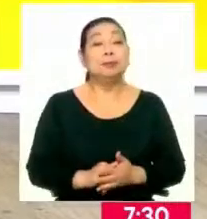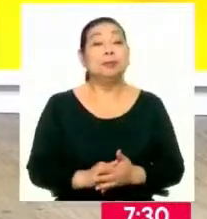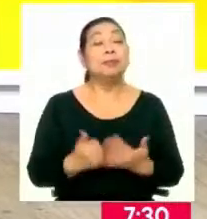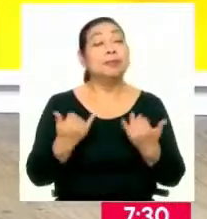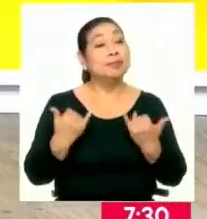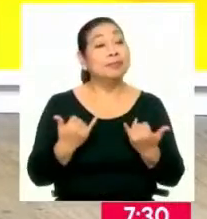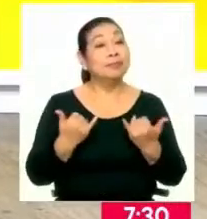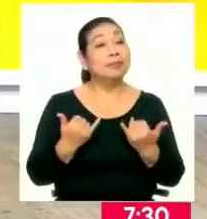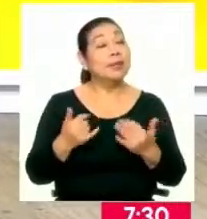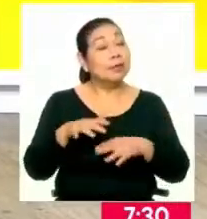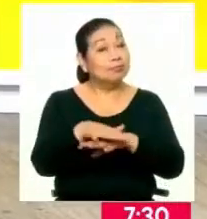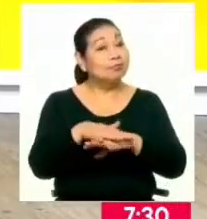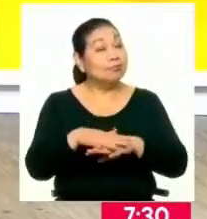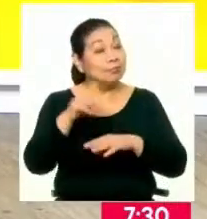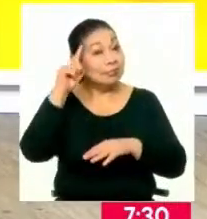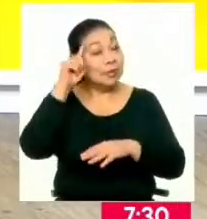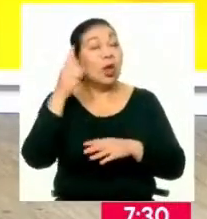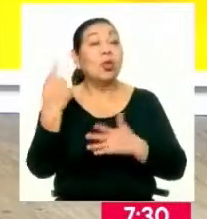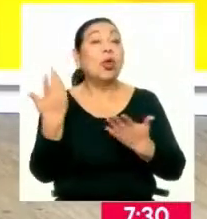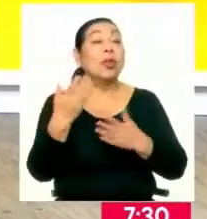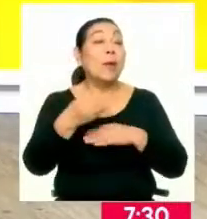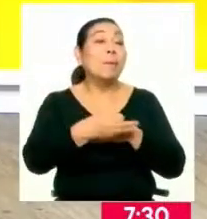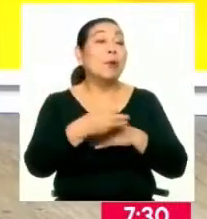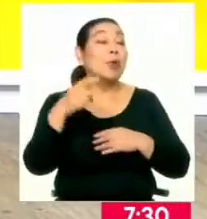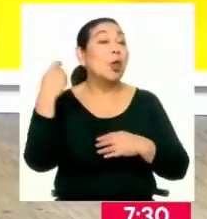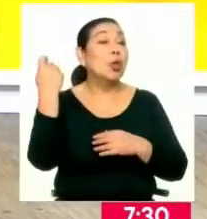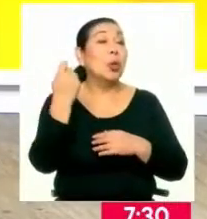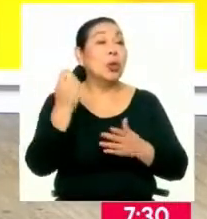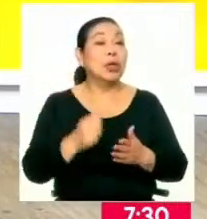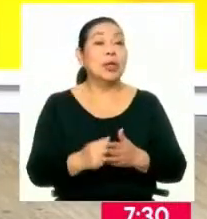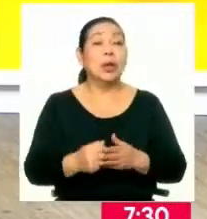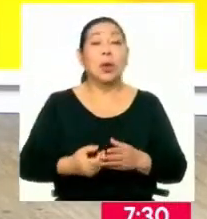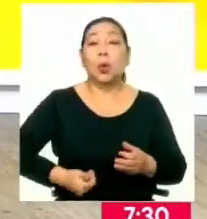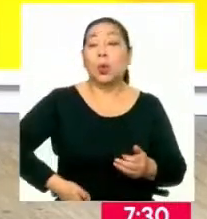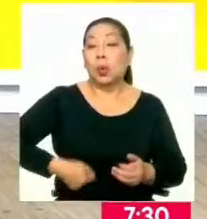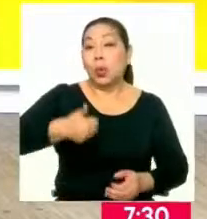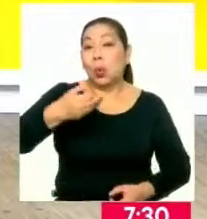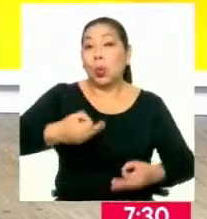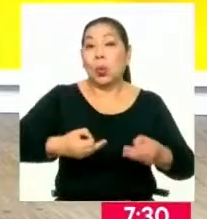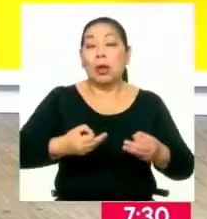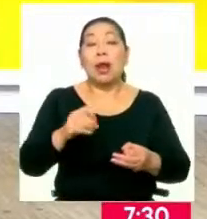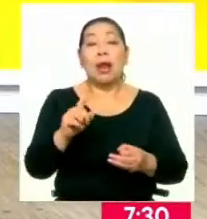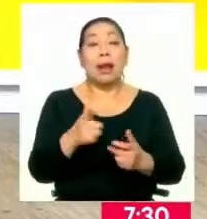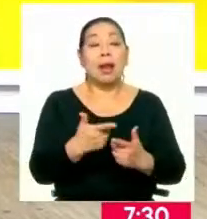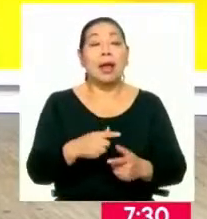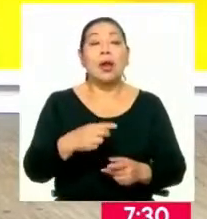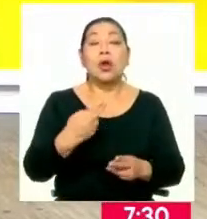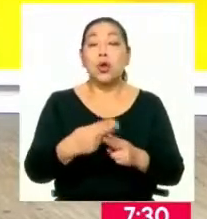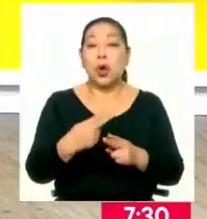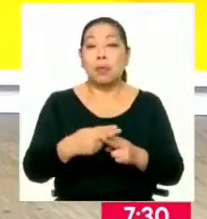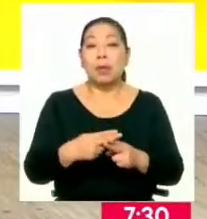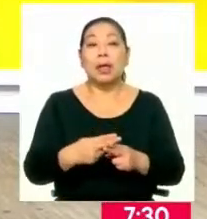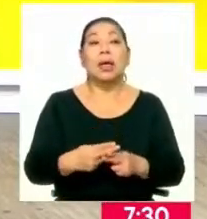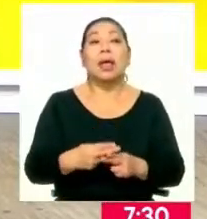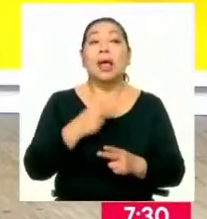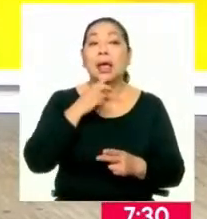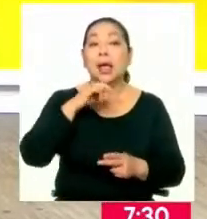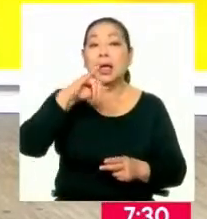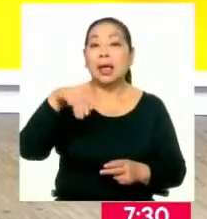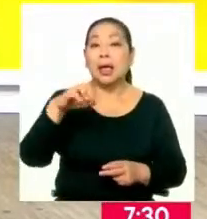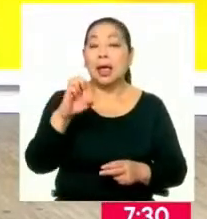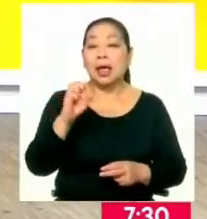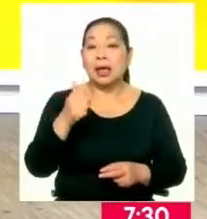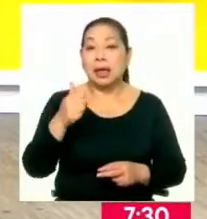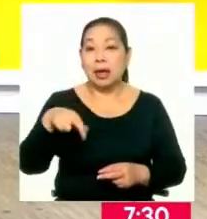de este plan piloto en Trujillo, es el presidente de la Corte Superior de Justicia en la Libertad, Jean Paul Tawada Pilko, quien se encuentra ya